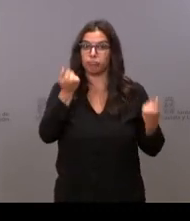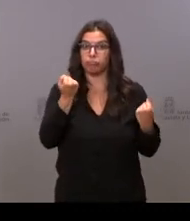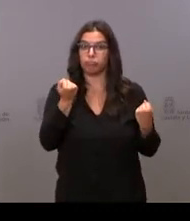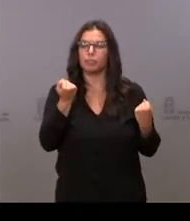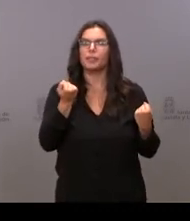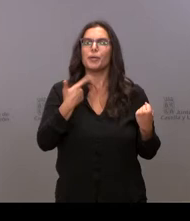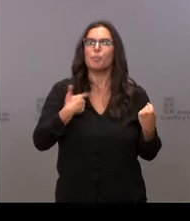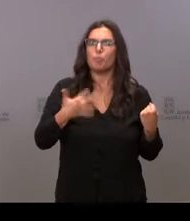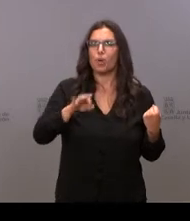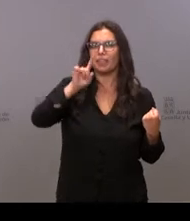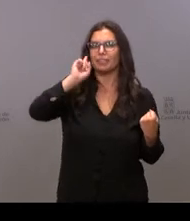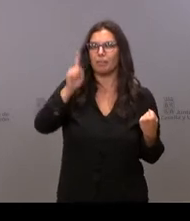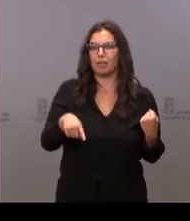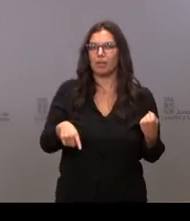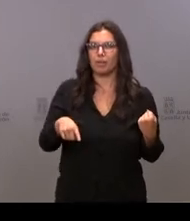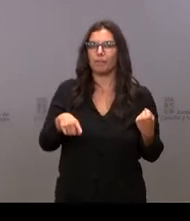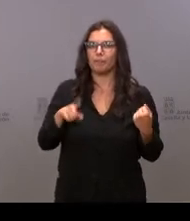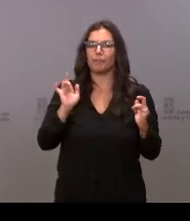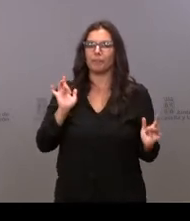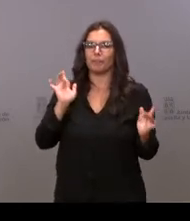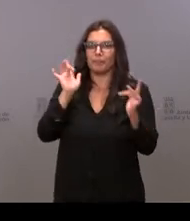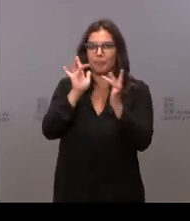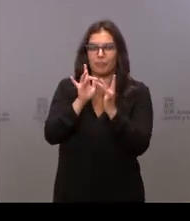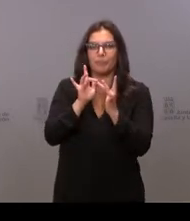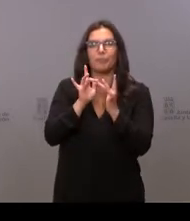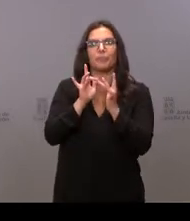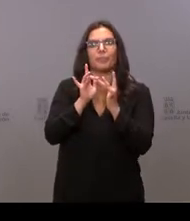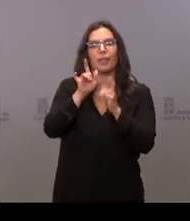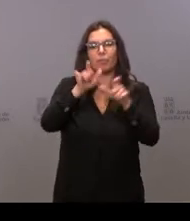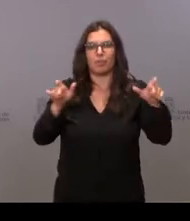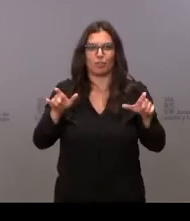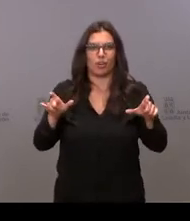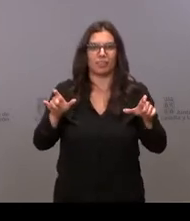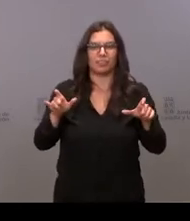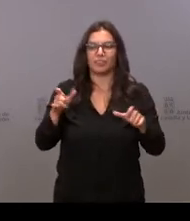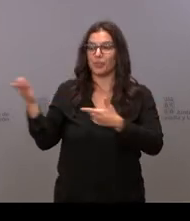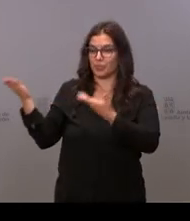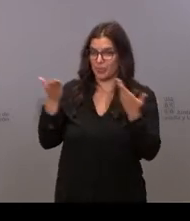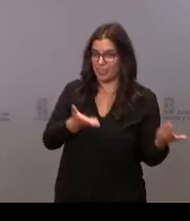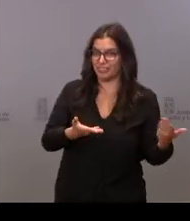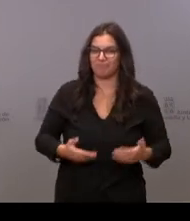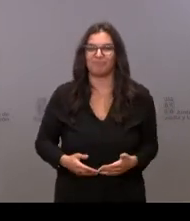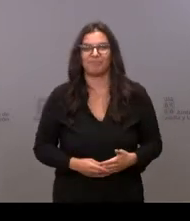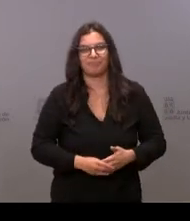sino que favorecen el acercamiento entre personas. Felicísima, cuando quieran.